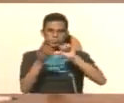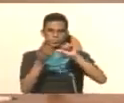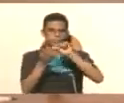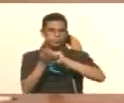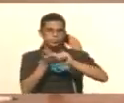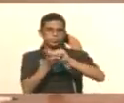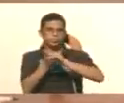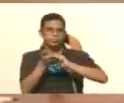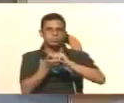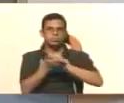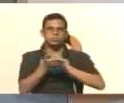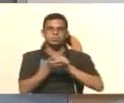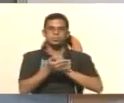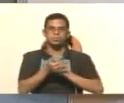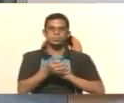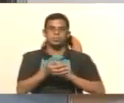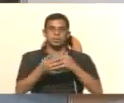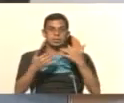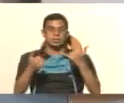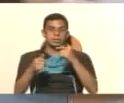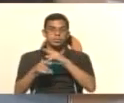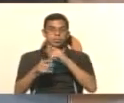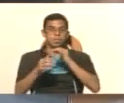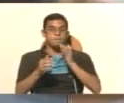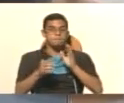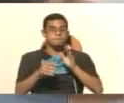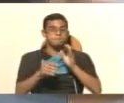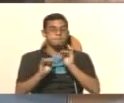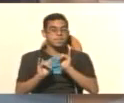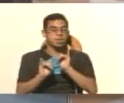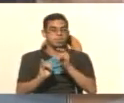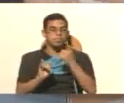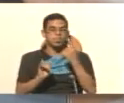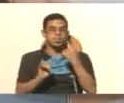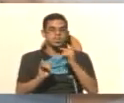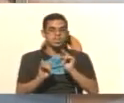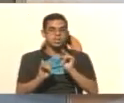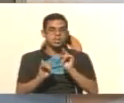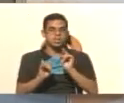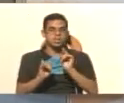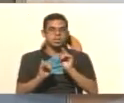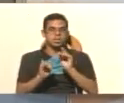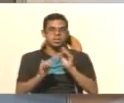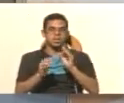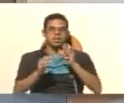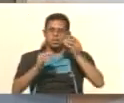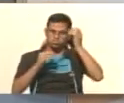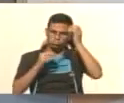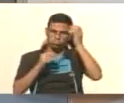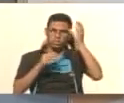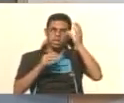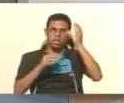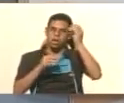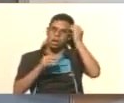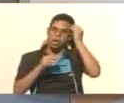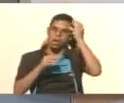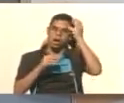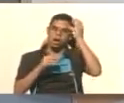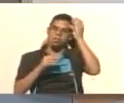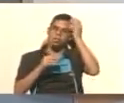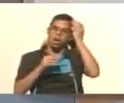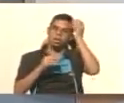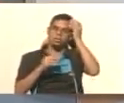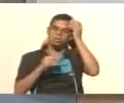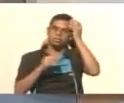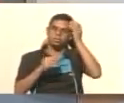hechos para soportar este tipo de suciedad. Están, tienen una carcasa